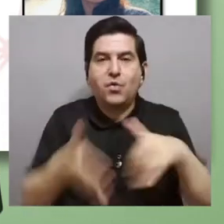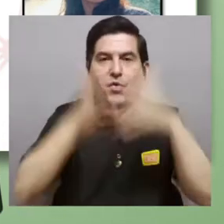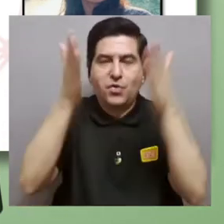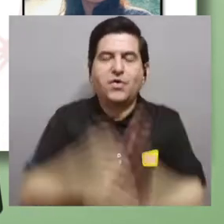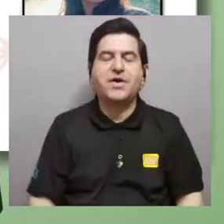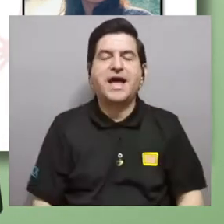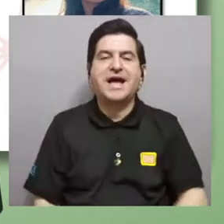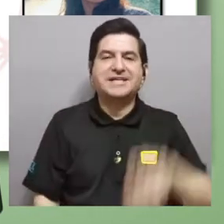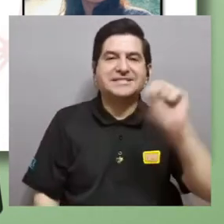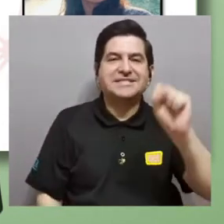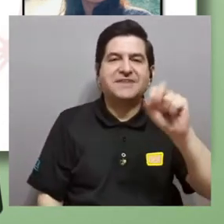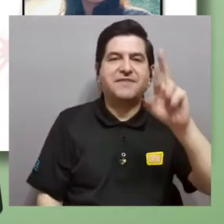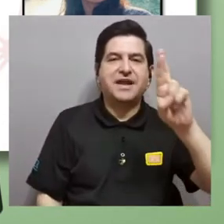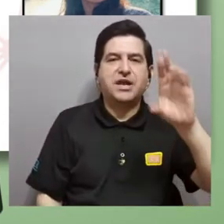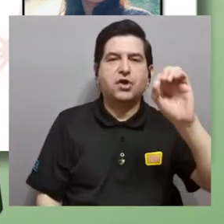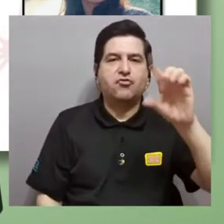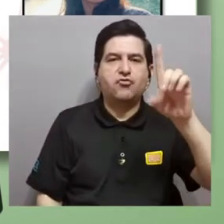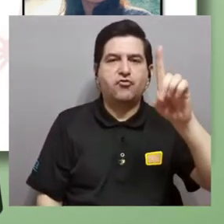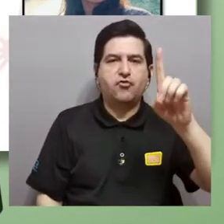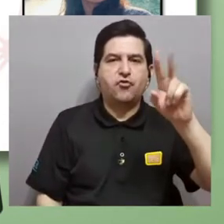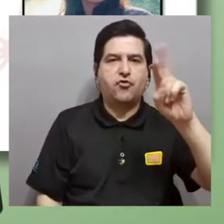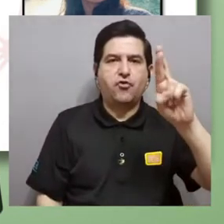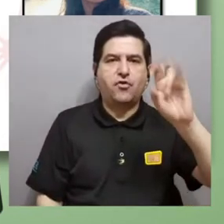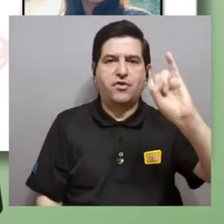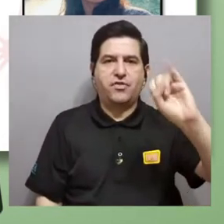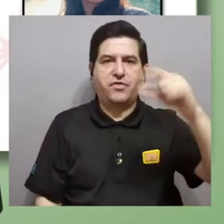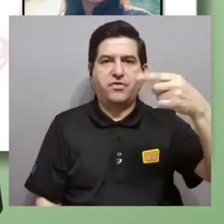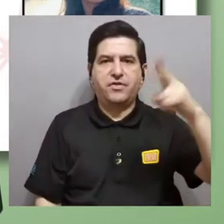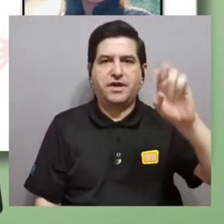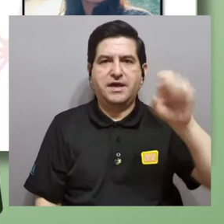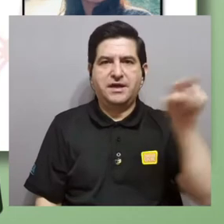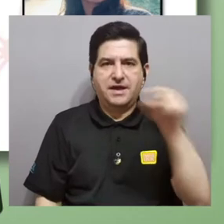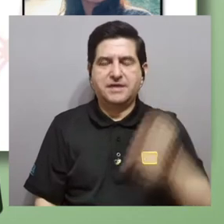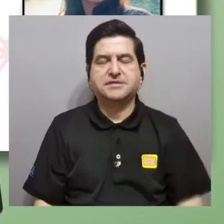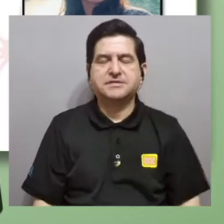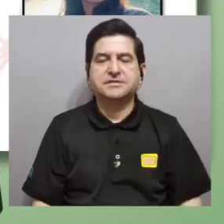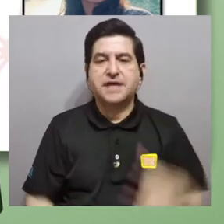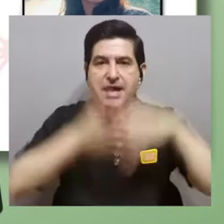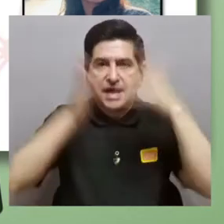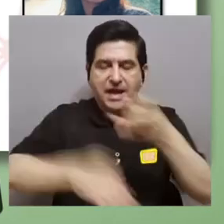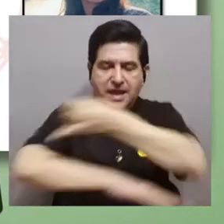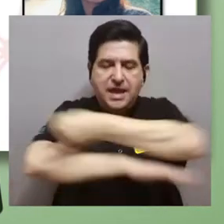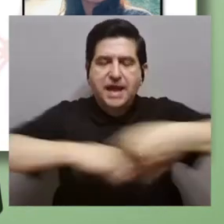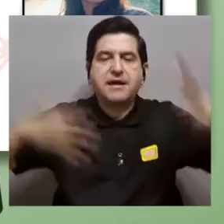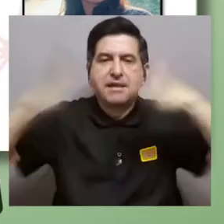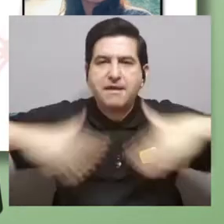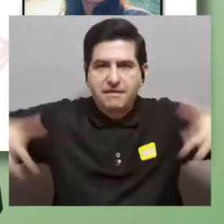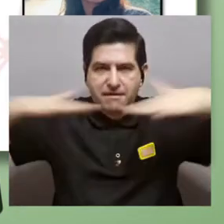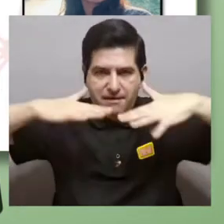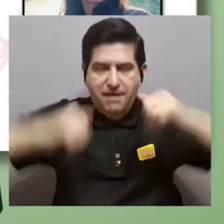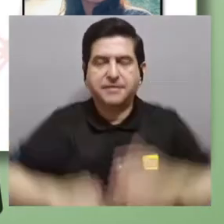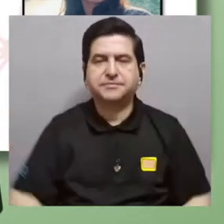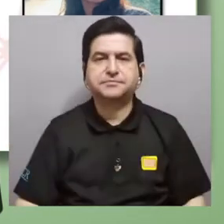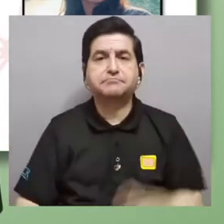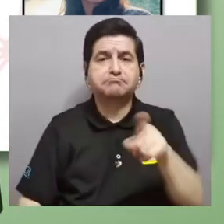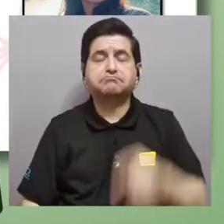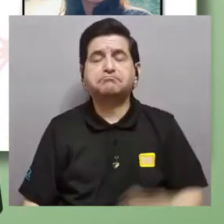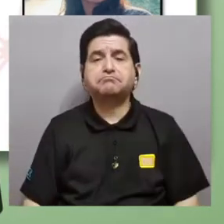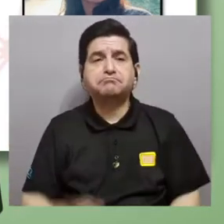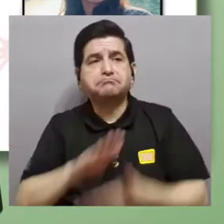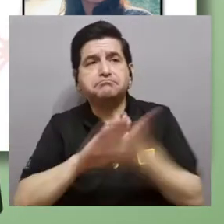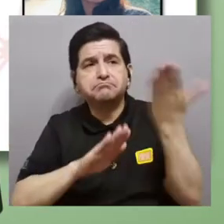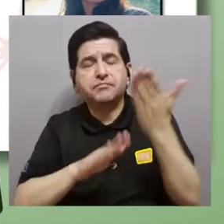actualmente es con la estudiante Stephanie Rodríguez que, curiosamente, como estudiante de ingeniería ambiental,